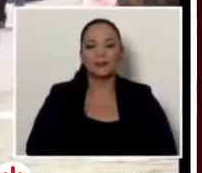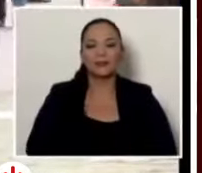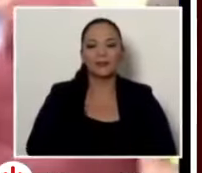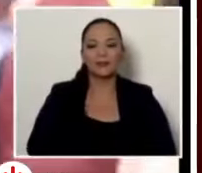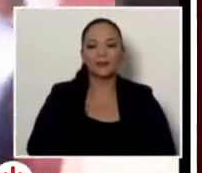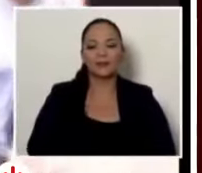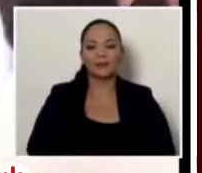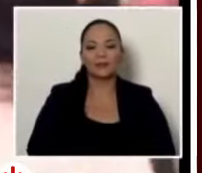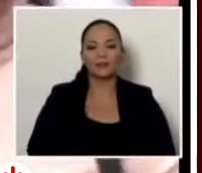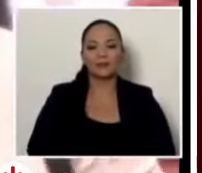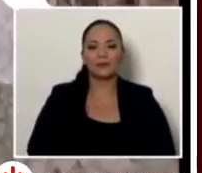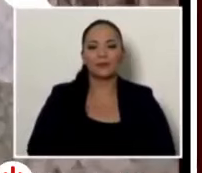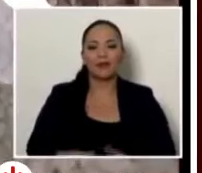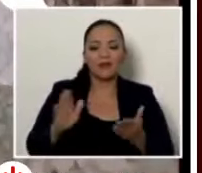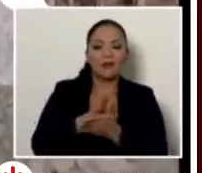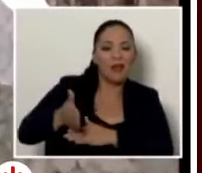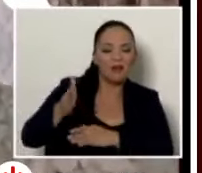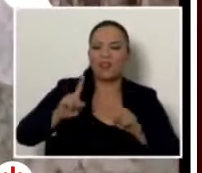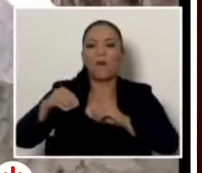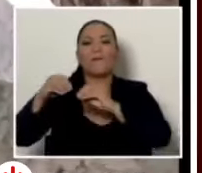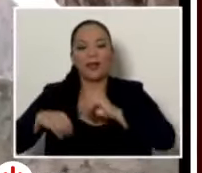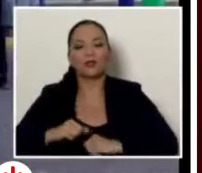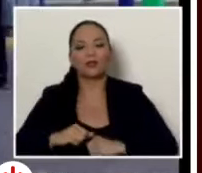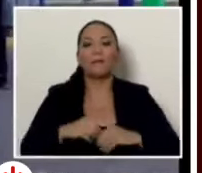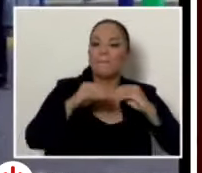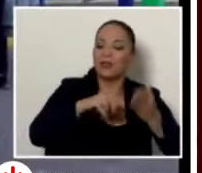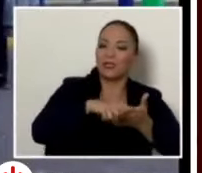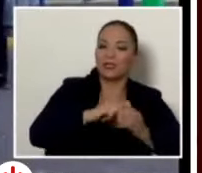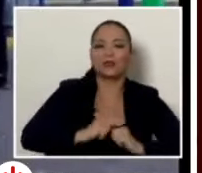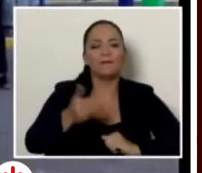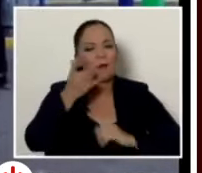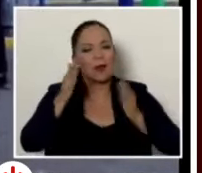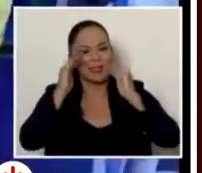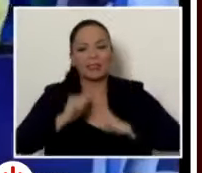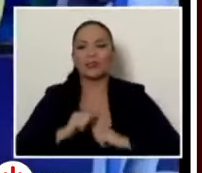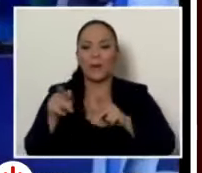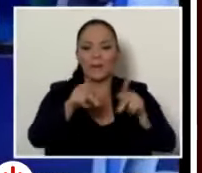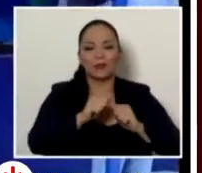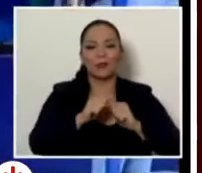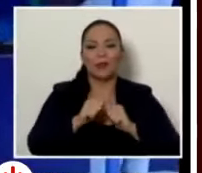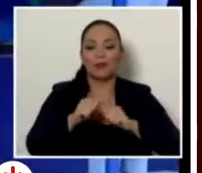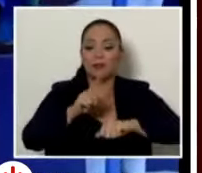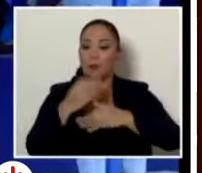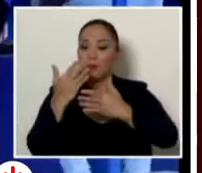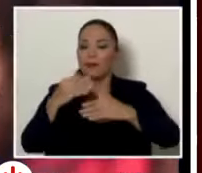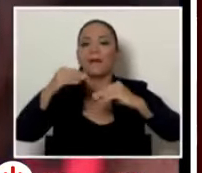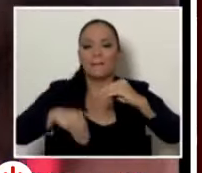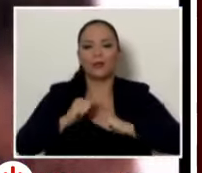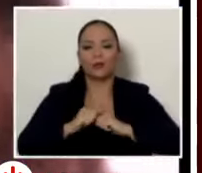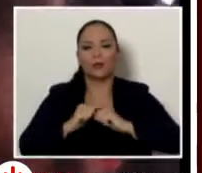Menos trámites y requisitos, una mejor atención para la población, menos tiempo de espera y un abordaje integral.